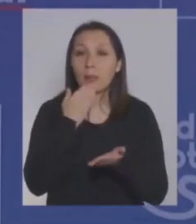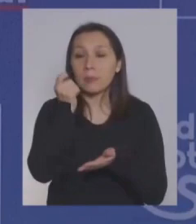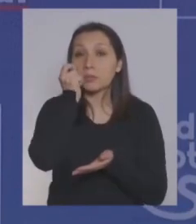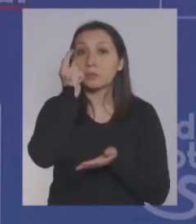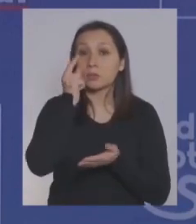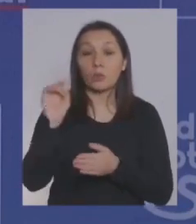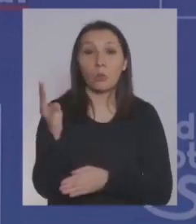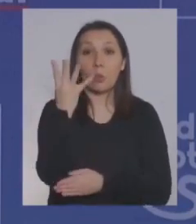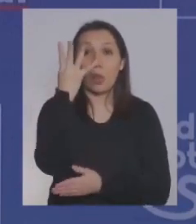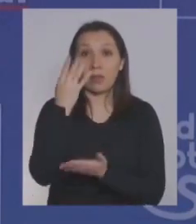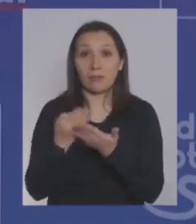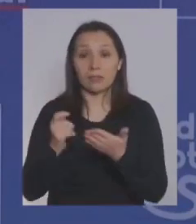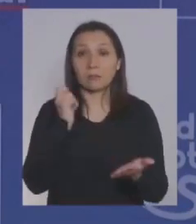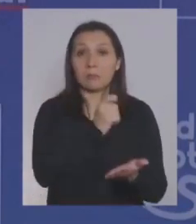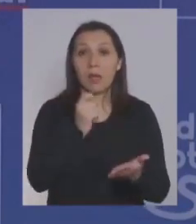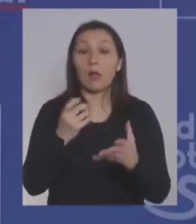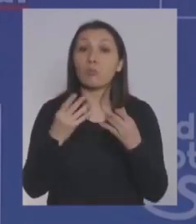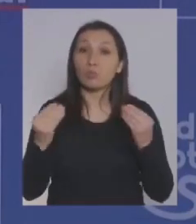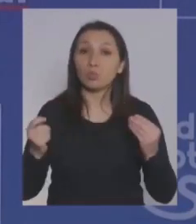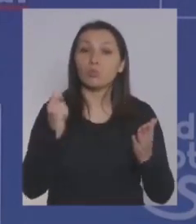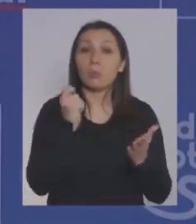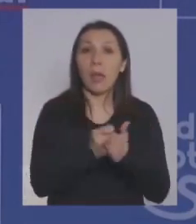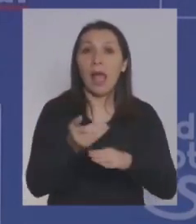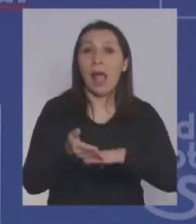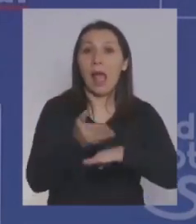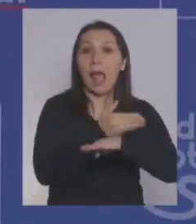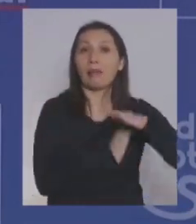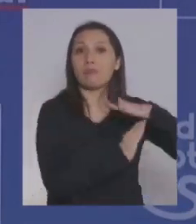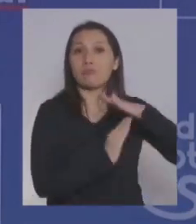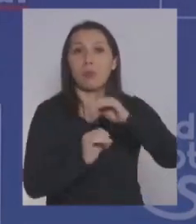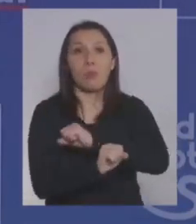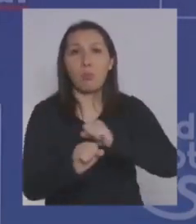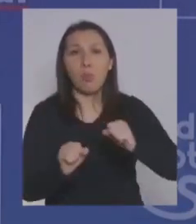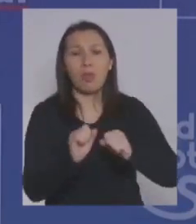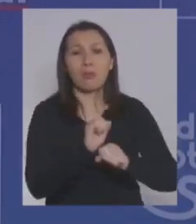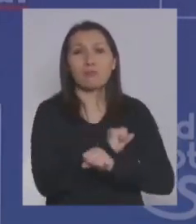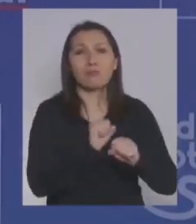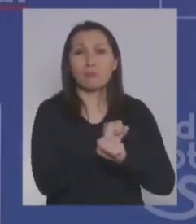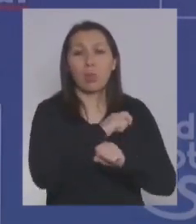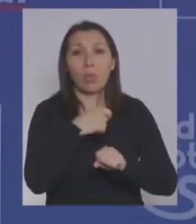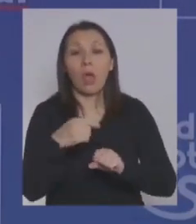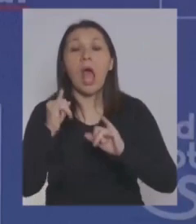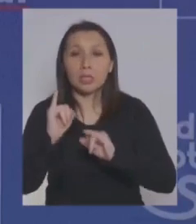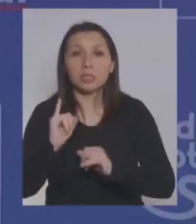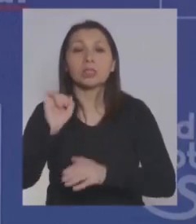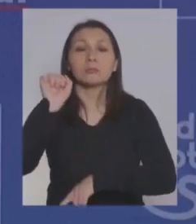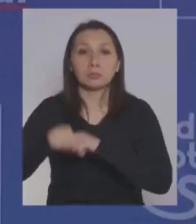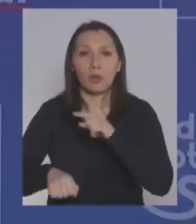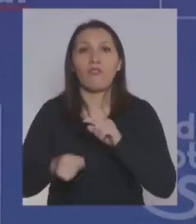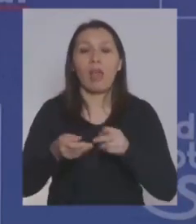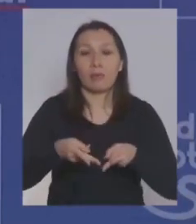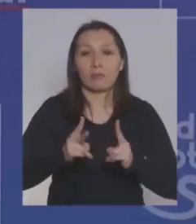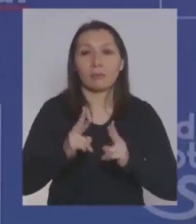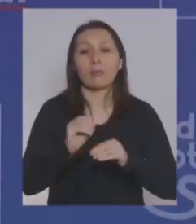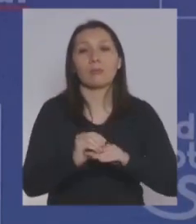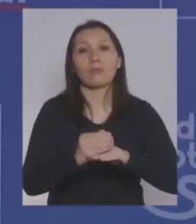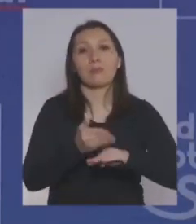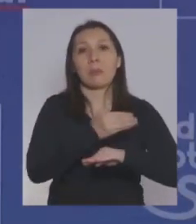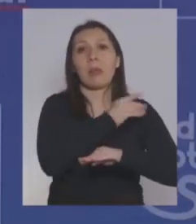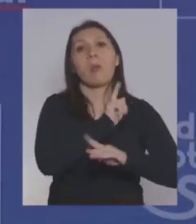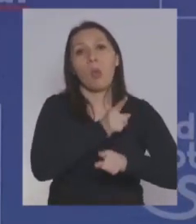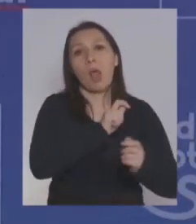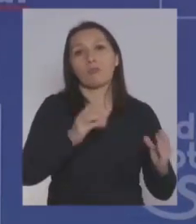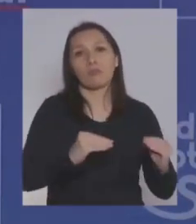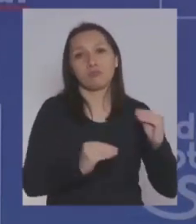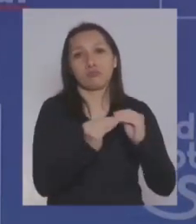sabido que en este cuarto pago han existido muchos pagos retroactivos de quienes no habían calificado anteriormente y que ahora sí calificaron y nos han agradecido